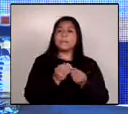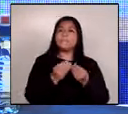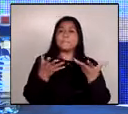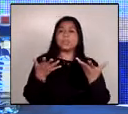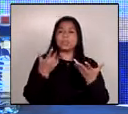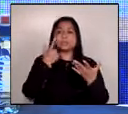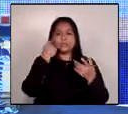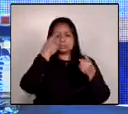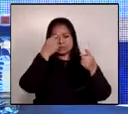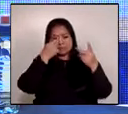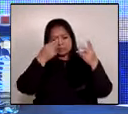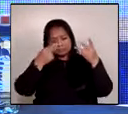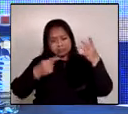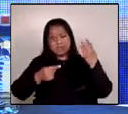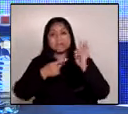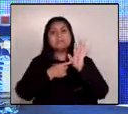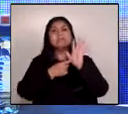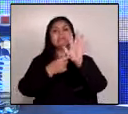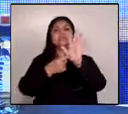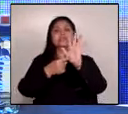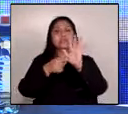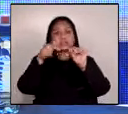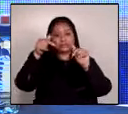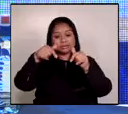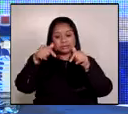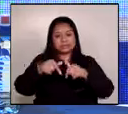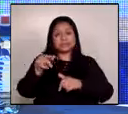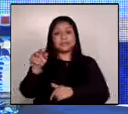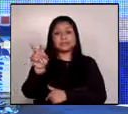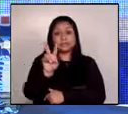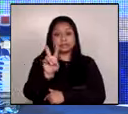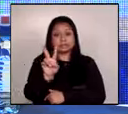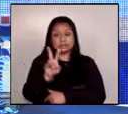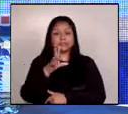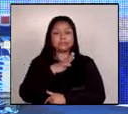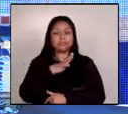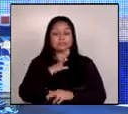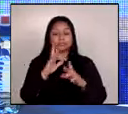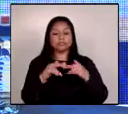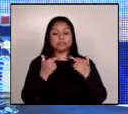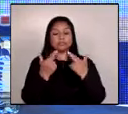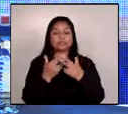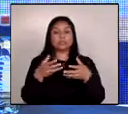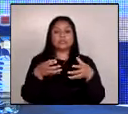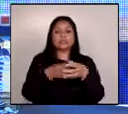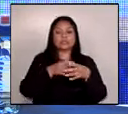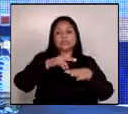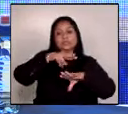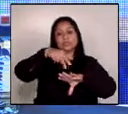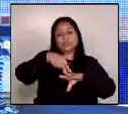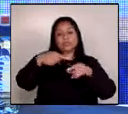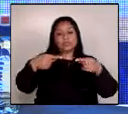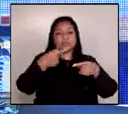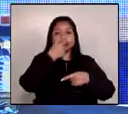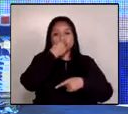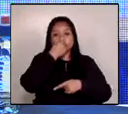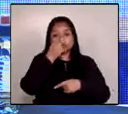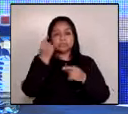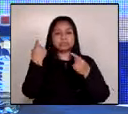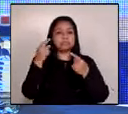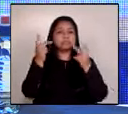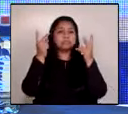darán a conocer este viernes tenemos reunión de la comisión nacional contra la corrupción para abordar la